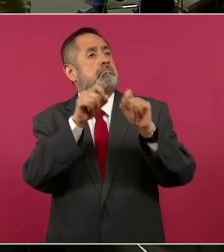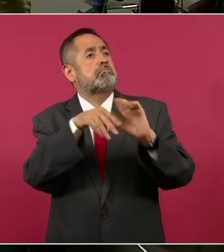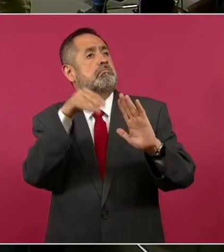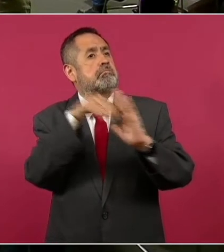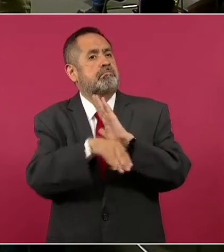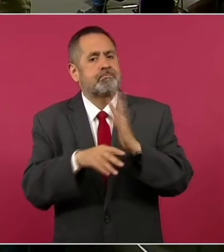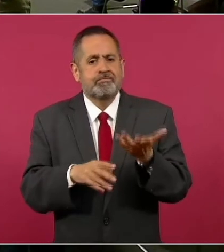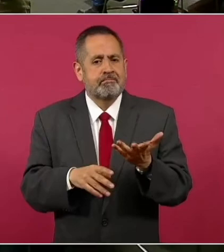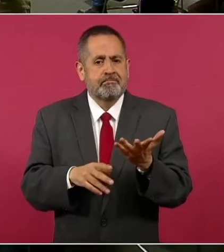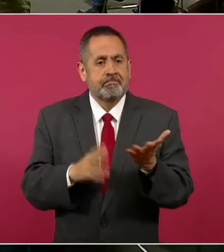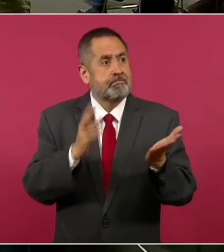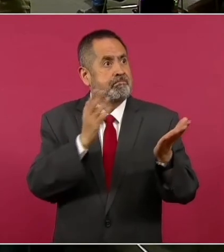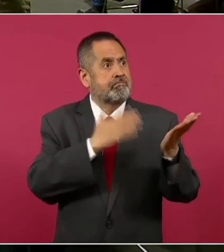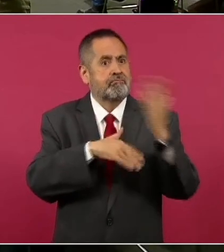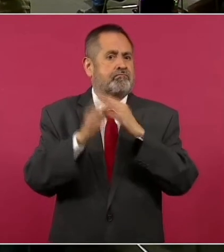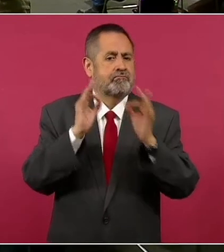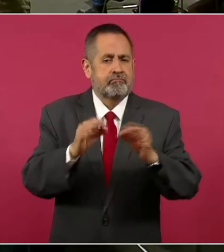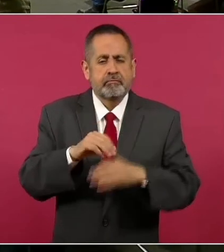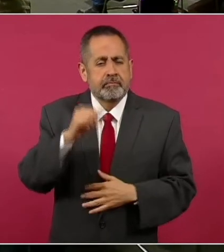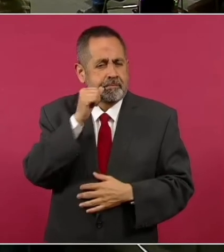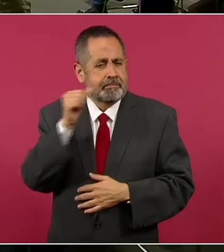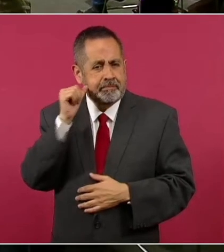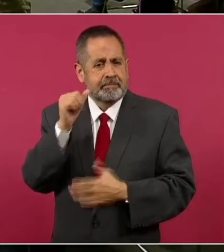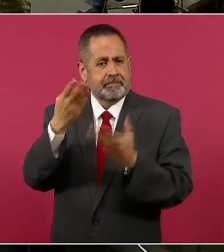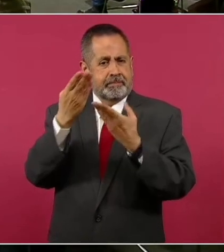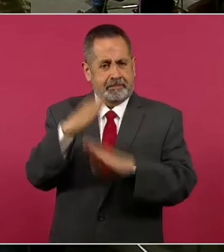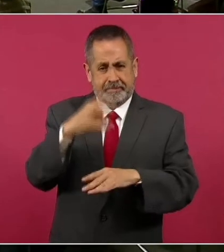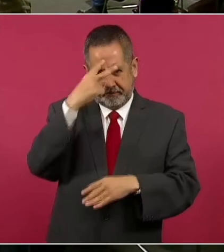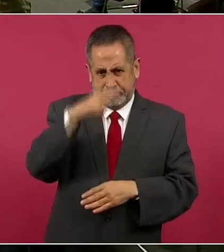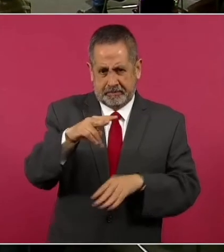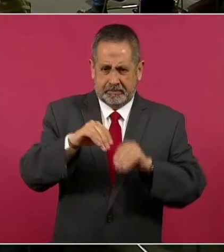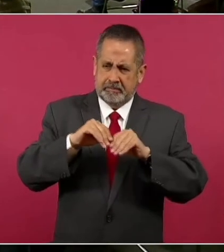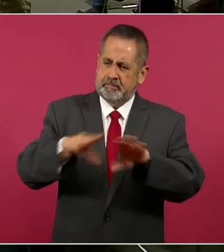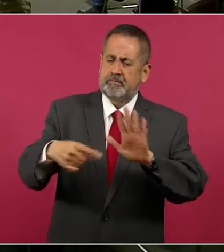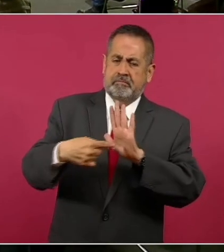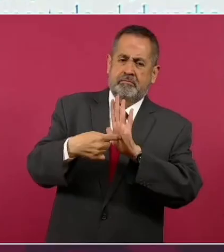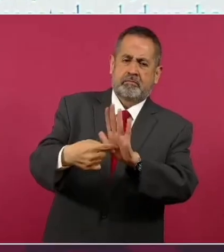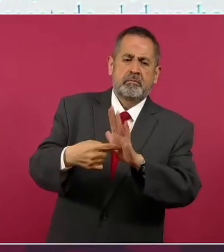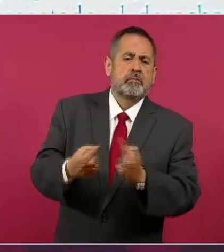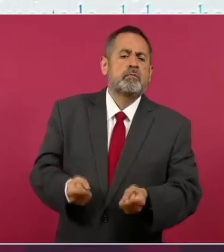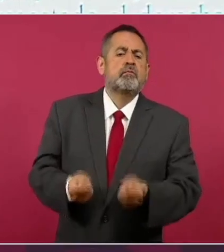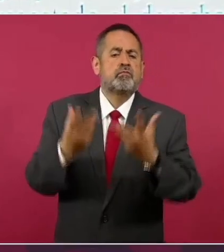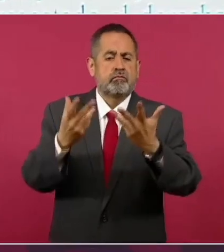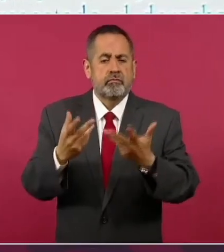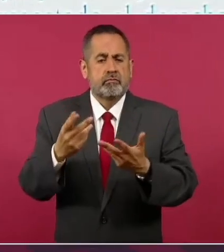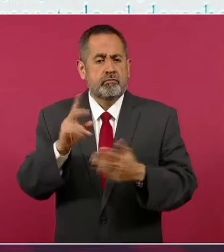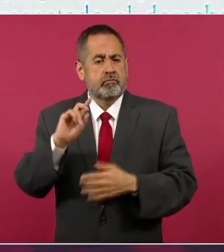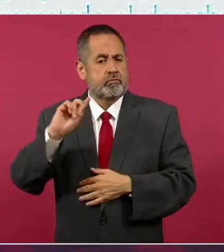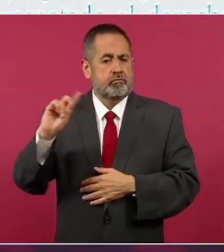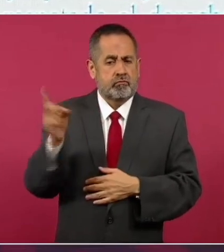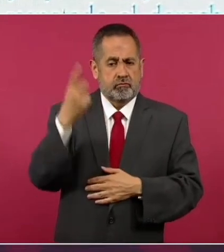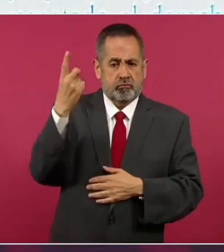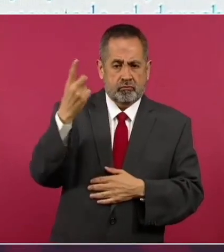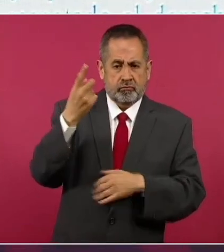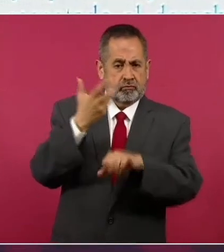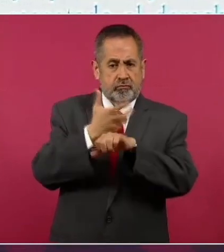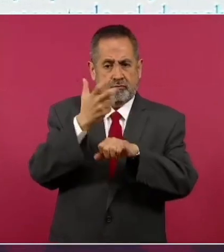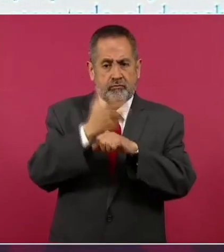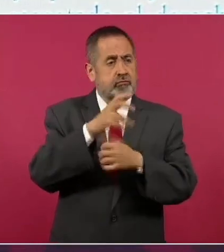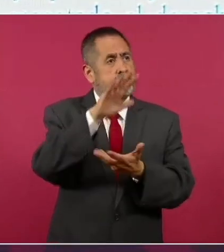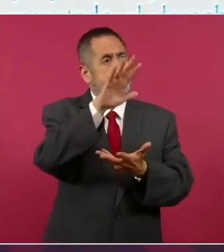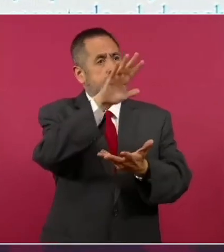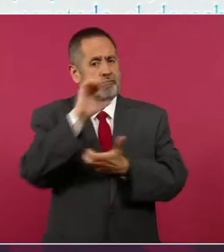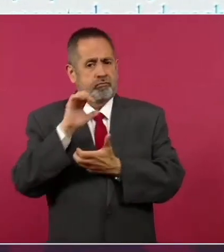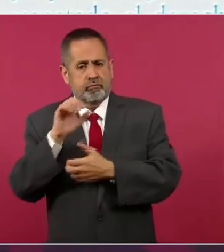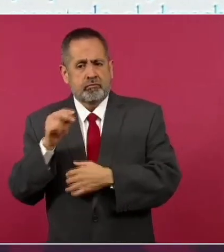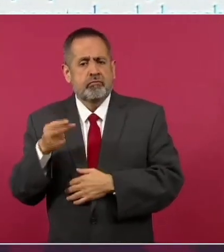Ayer dio el Banco de México a conocer la cifra de las remesas de noviembre. Ya